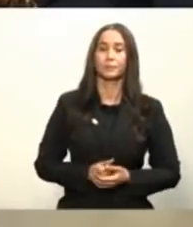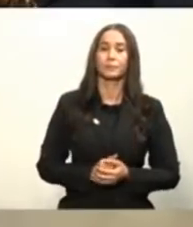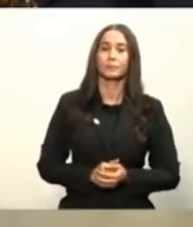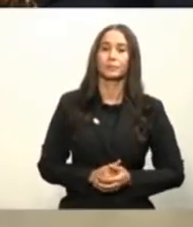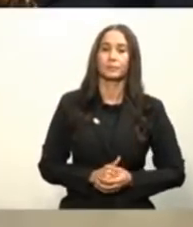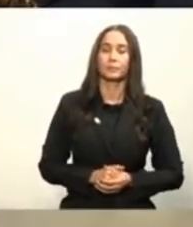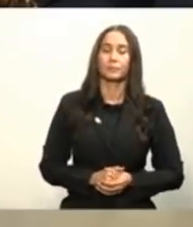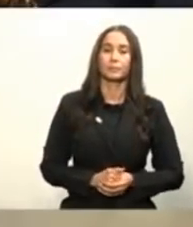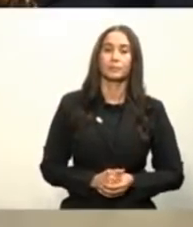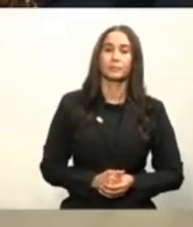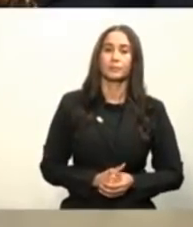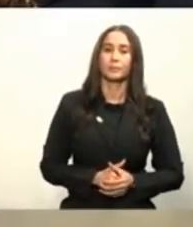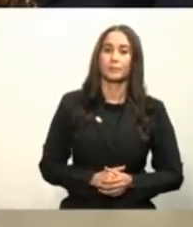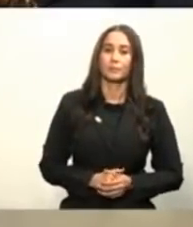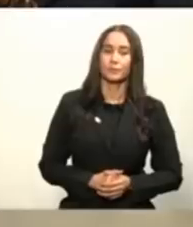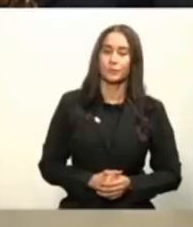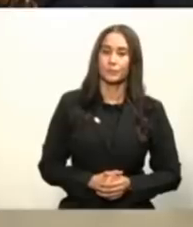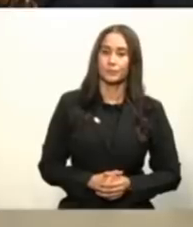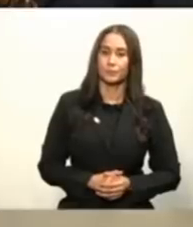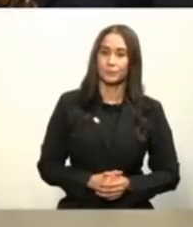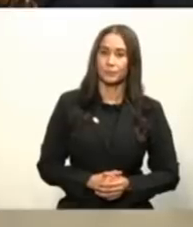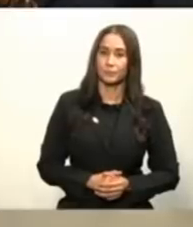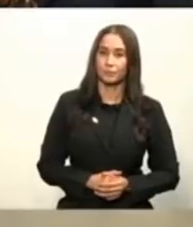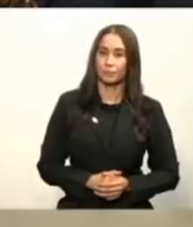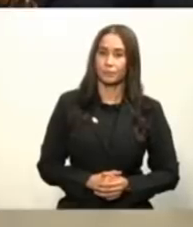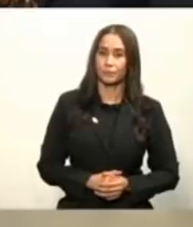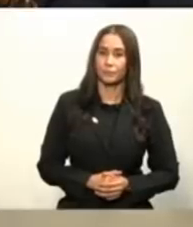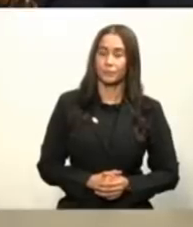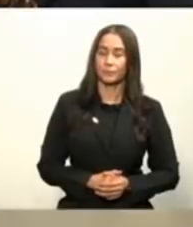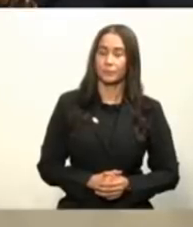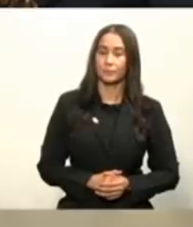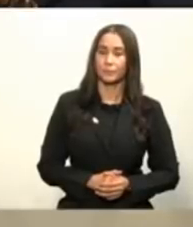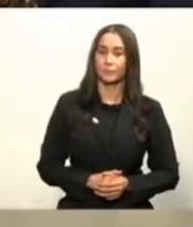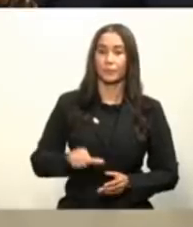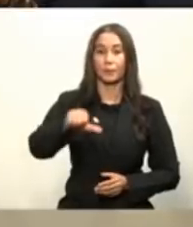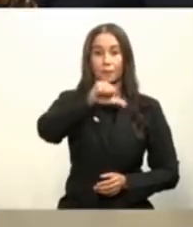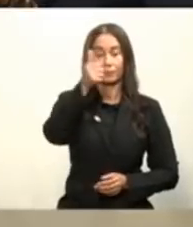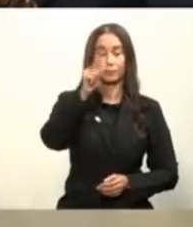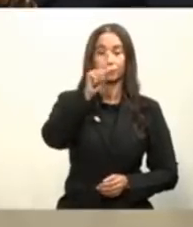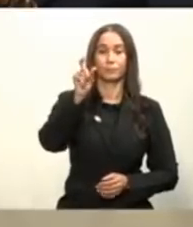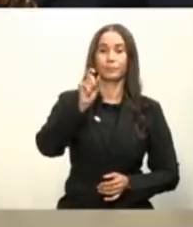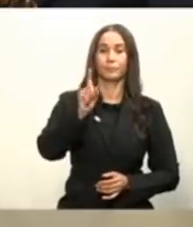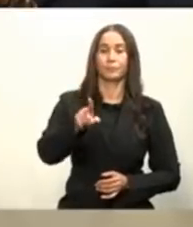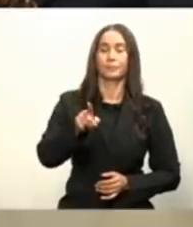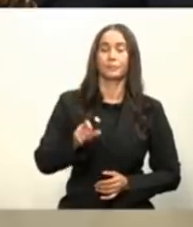en la otra parte de su pregunta